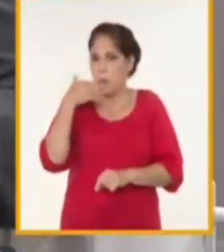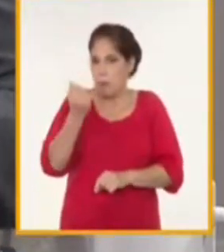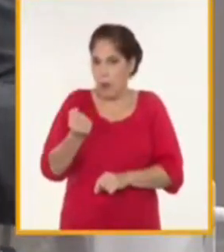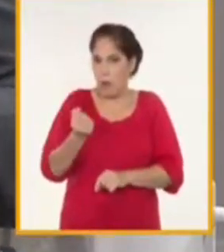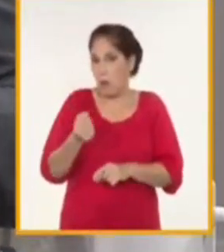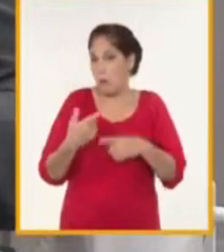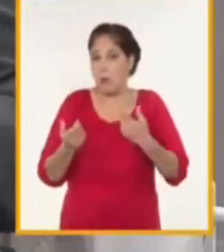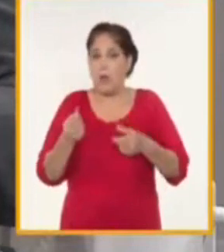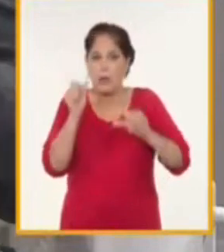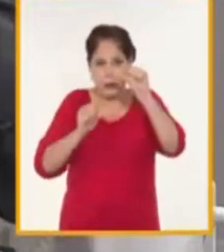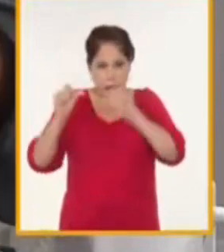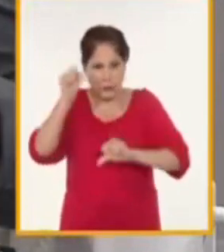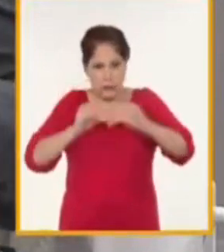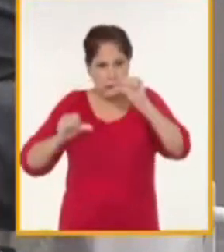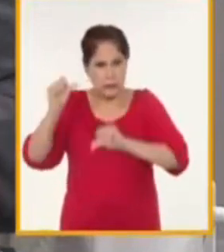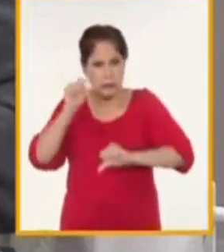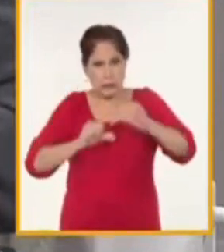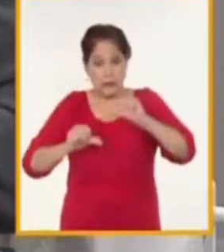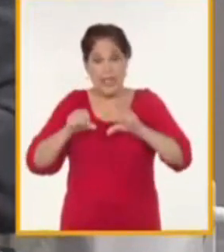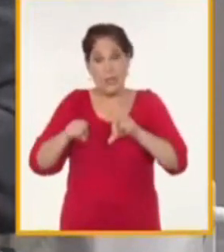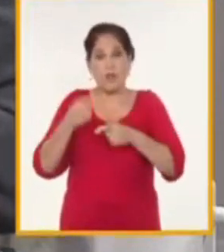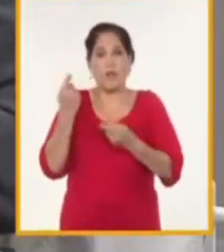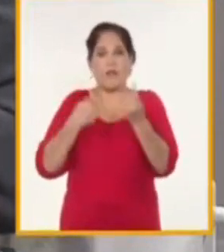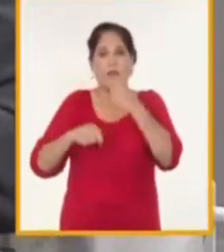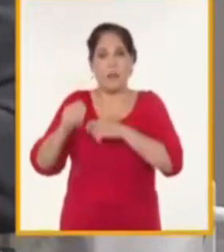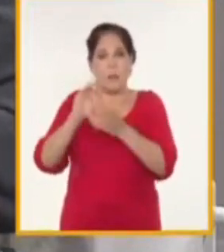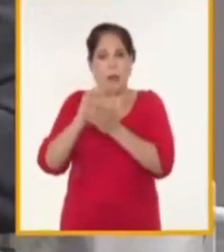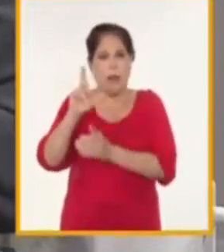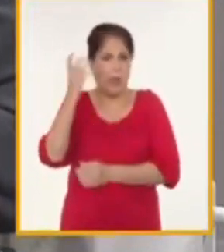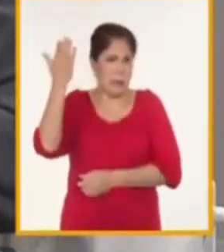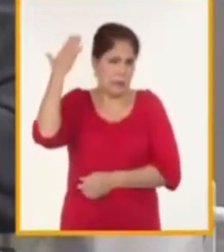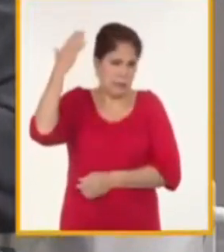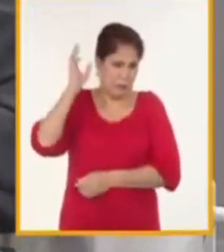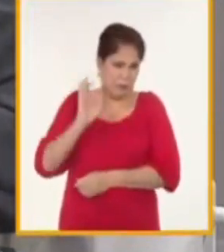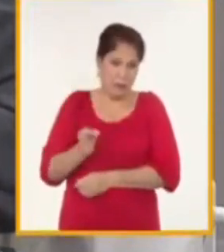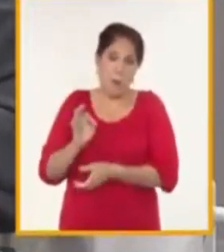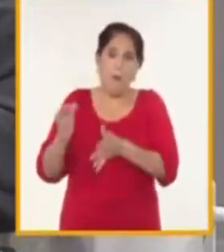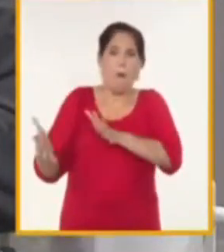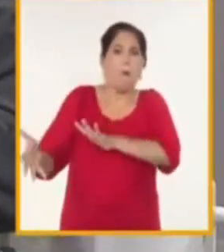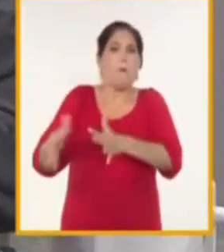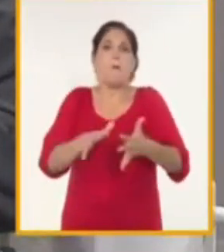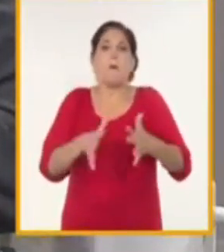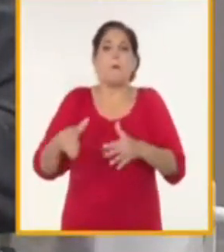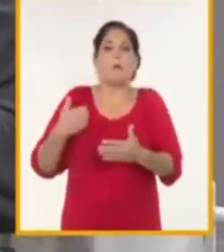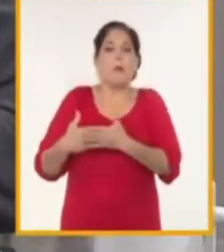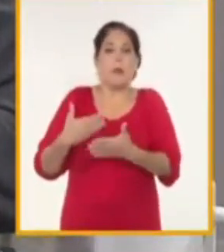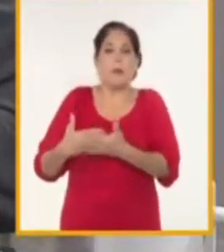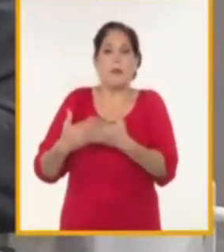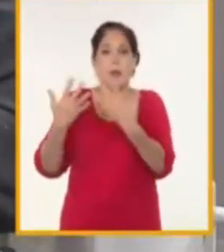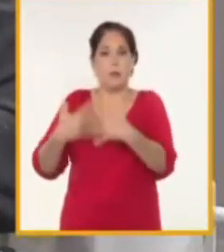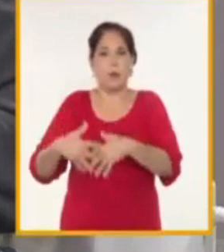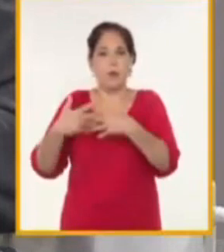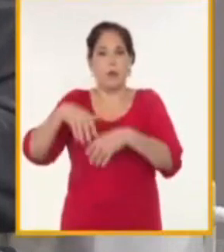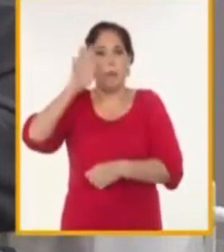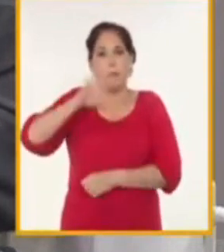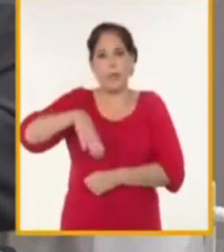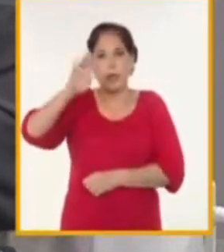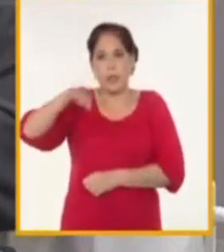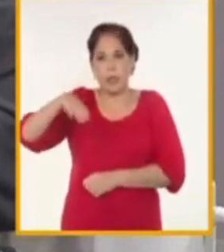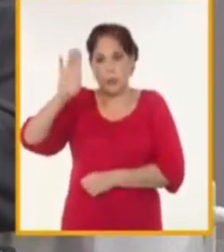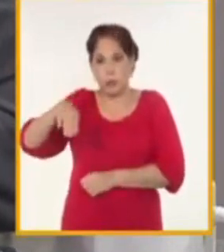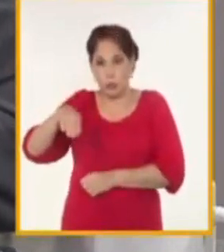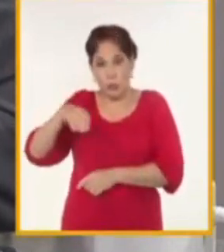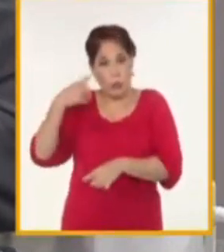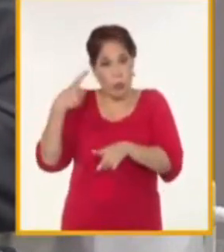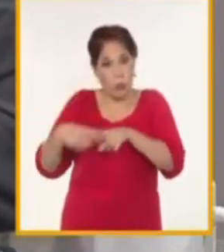prestaciones ya que el carbonato de calcio venía vendiéndose en la zona especial a las empresas productoras de pintura tanto de la zona